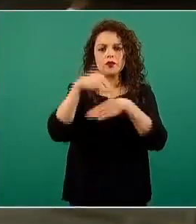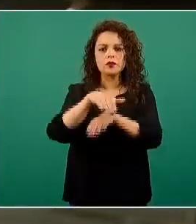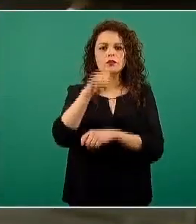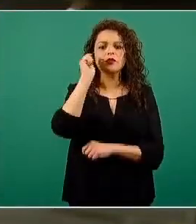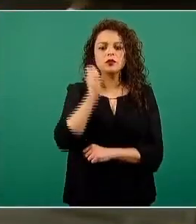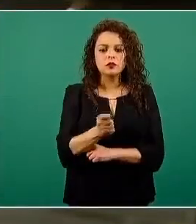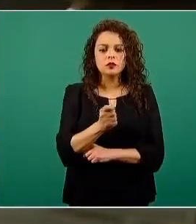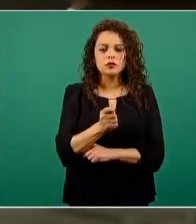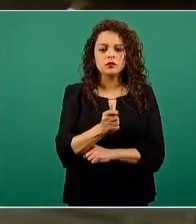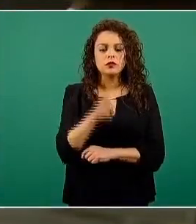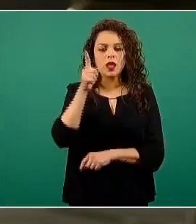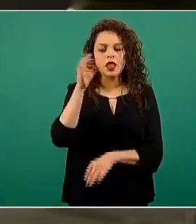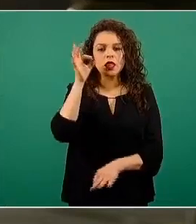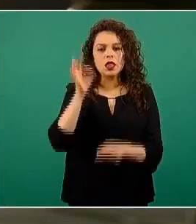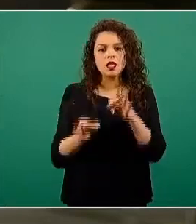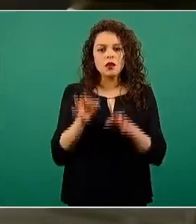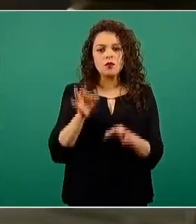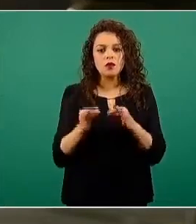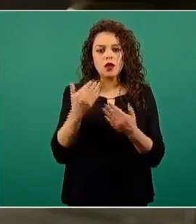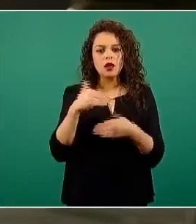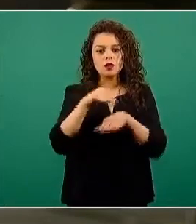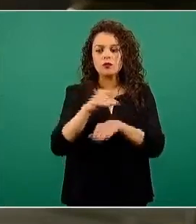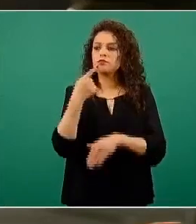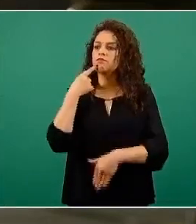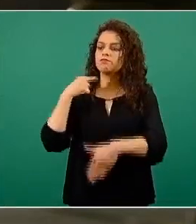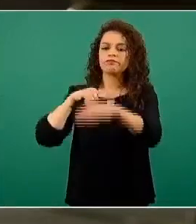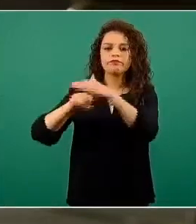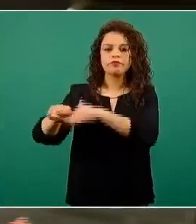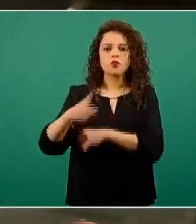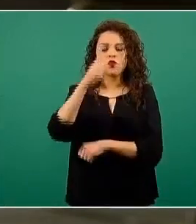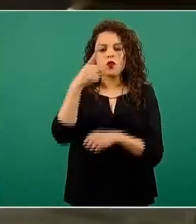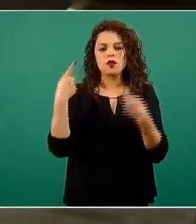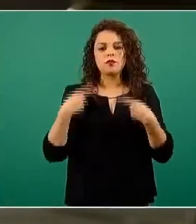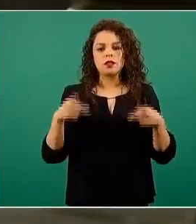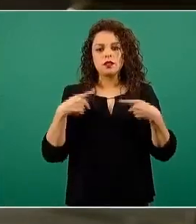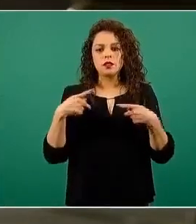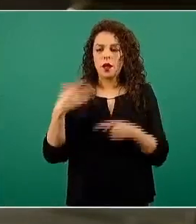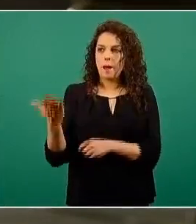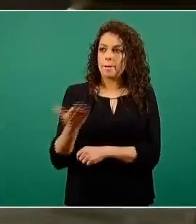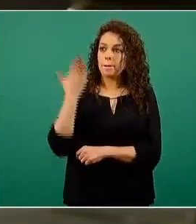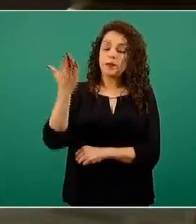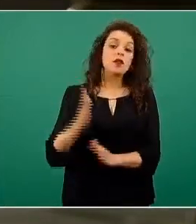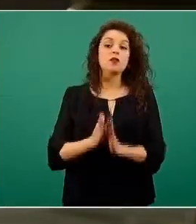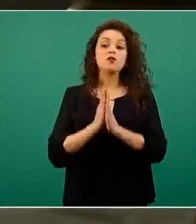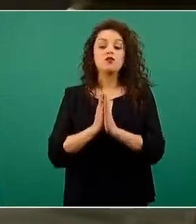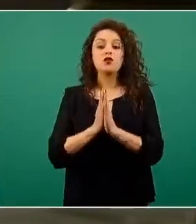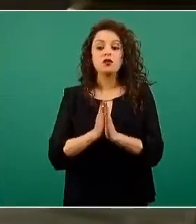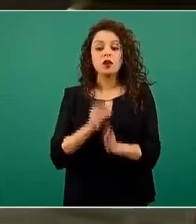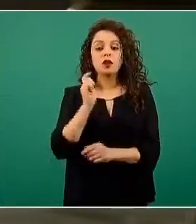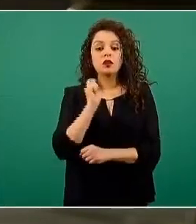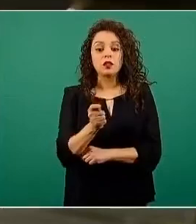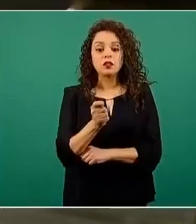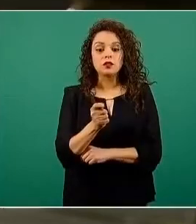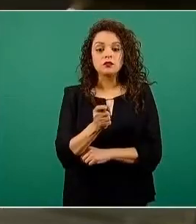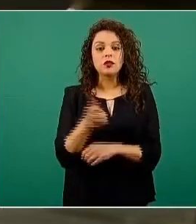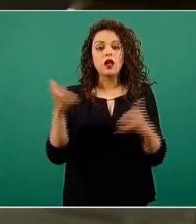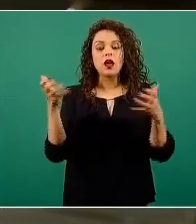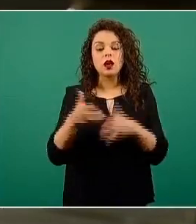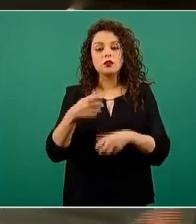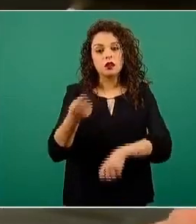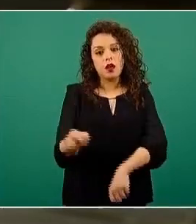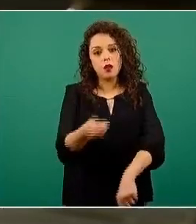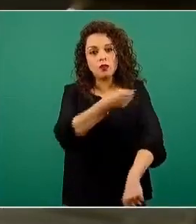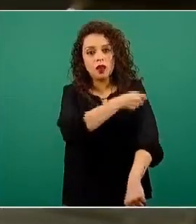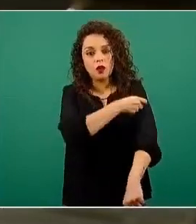del tribunal colegiado sobre esta demanda de una ciudadana que pedía que se le hiciera, que se le aplicara más bien la vacuna